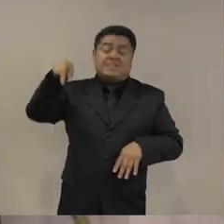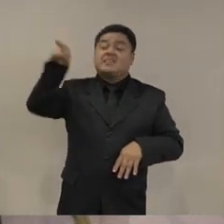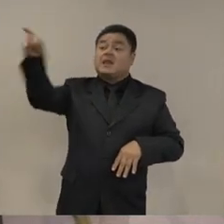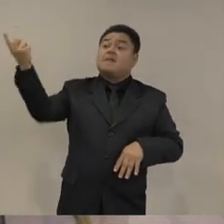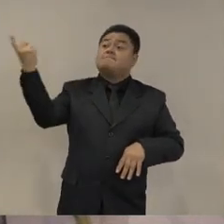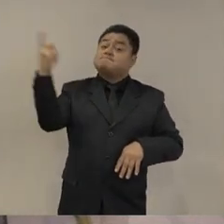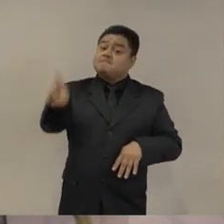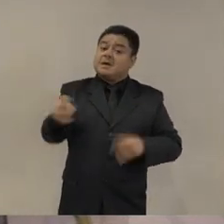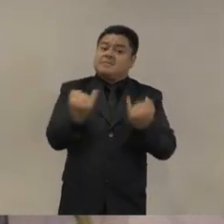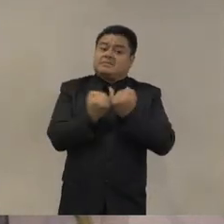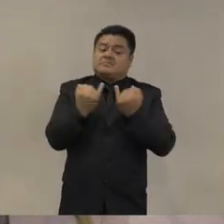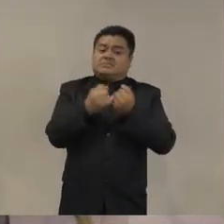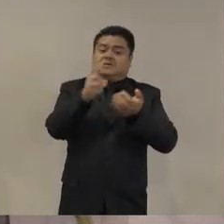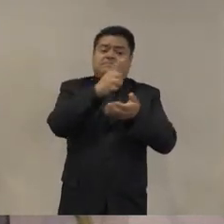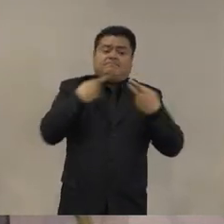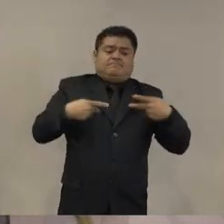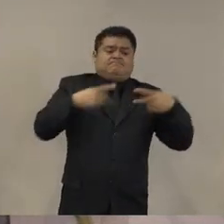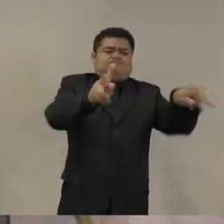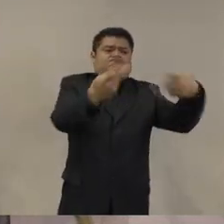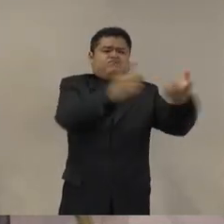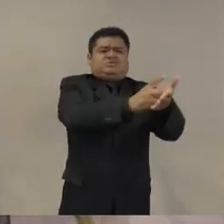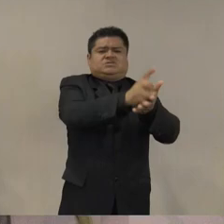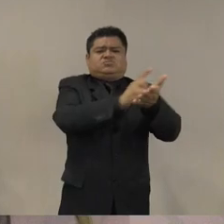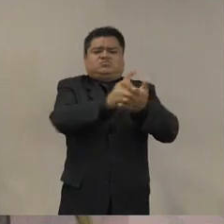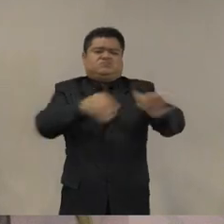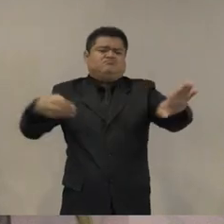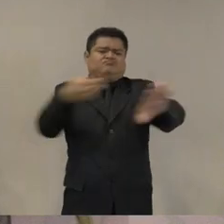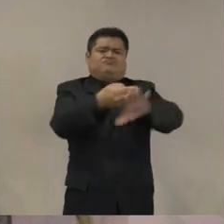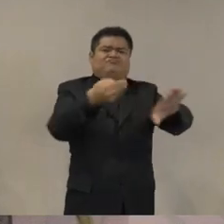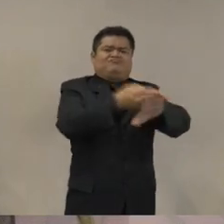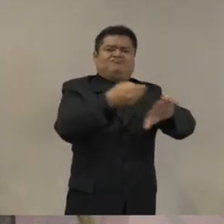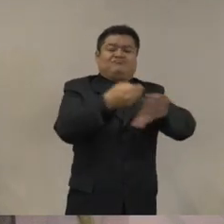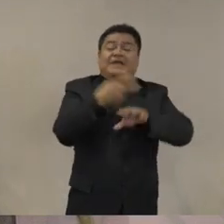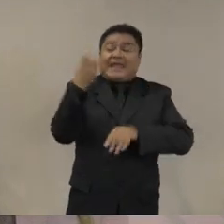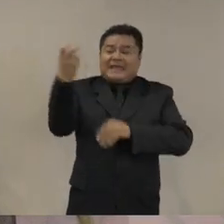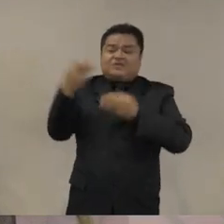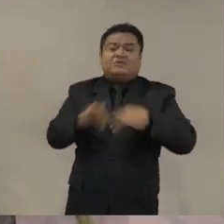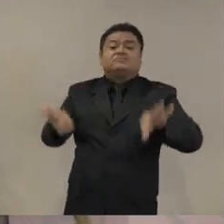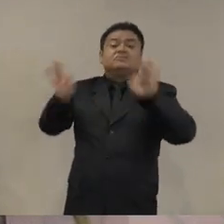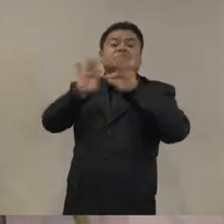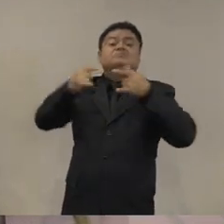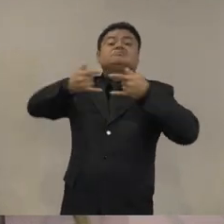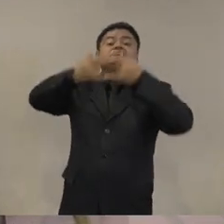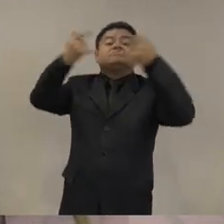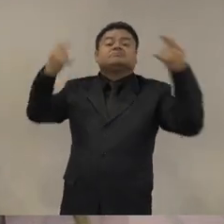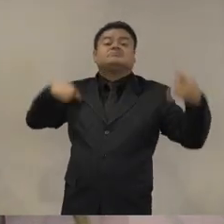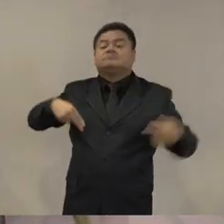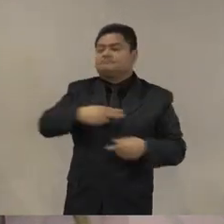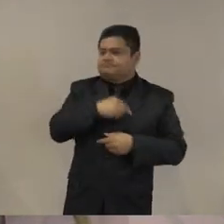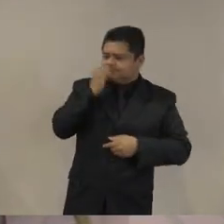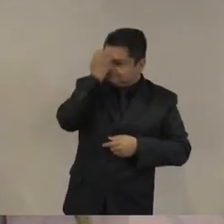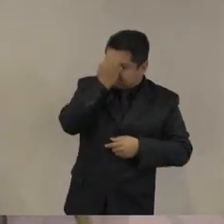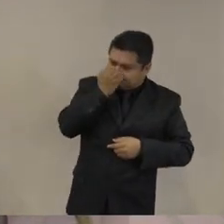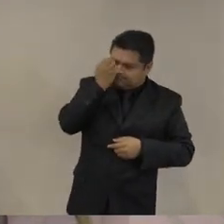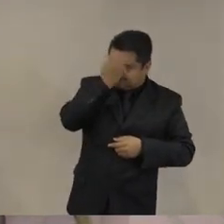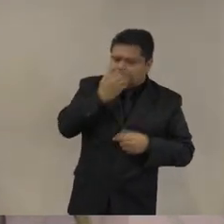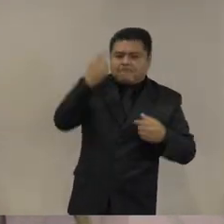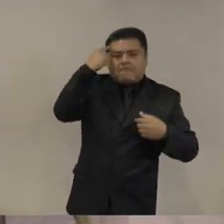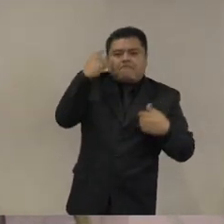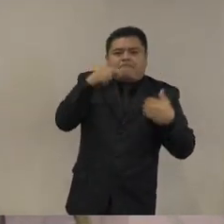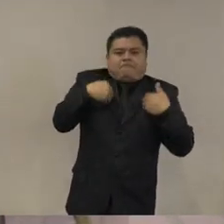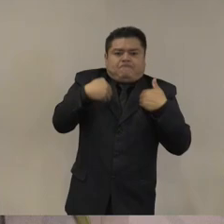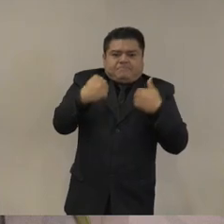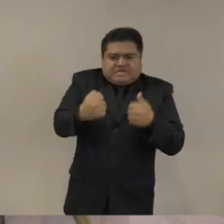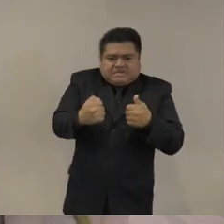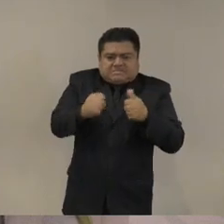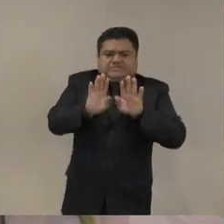no podríamos entender dónde estamos y por qué estamos y seguimos allí en un primer momento bueno